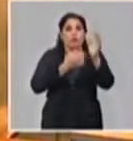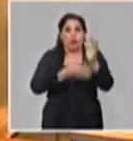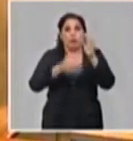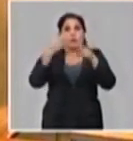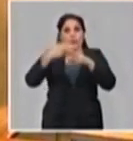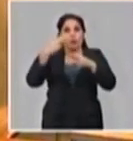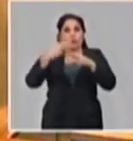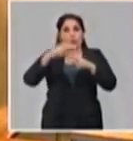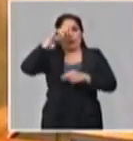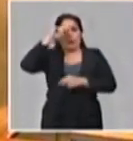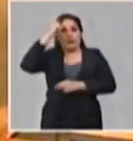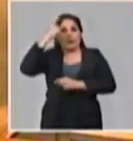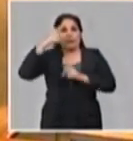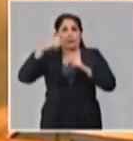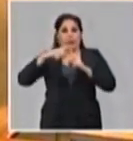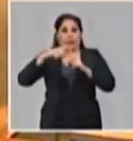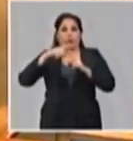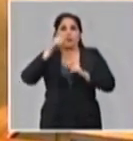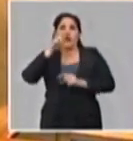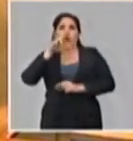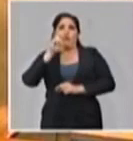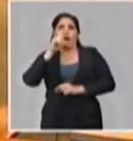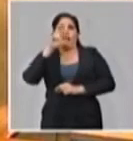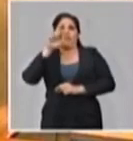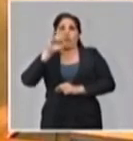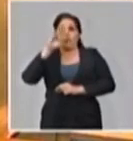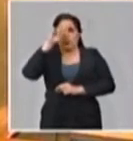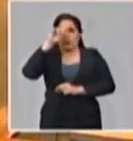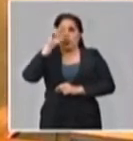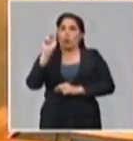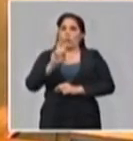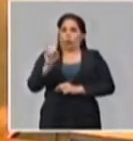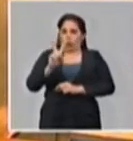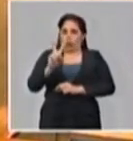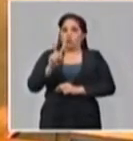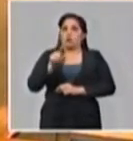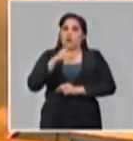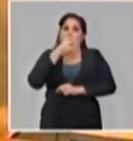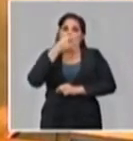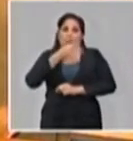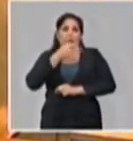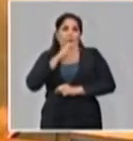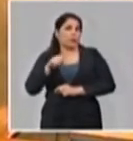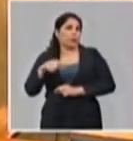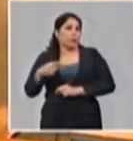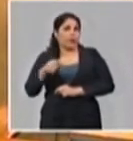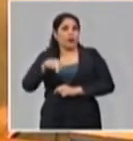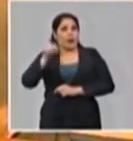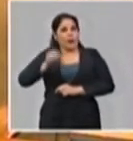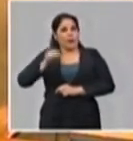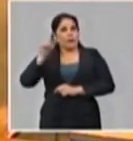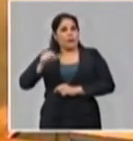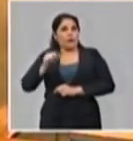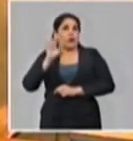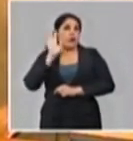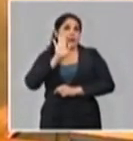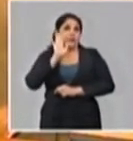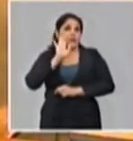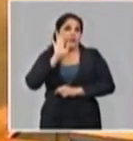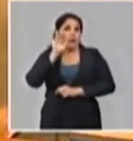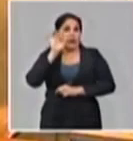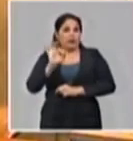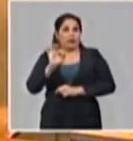denominado SARS-CoV-2, o COVID-2, como bien se debe ser planteado, que es el agente infeccioso que